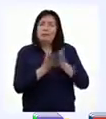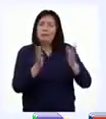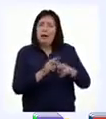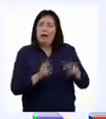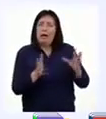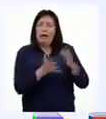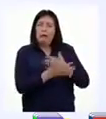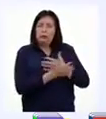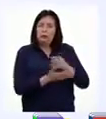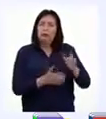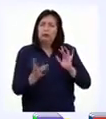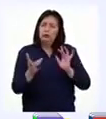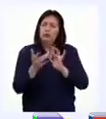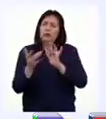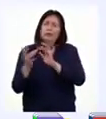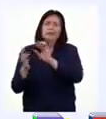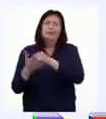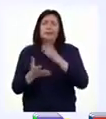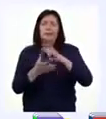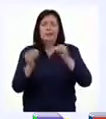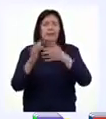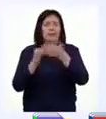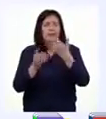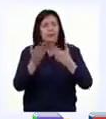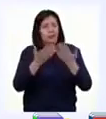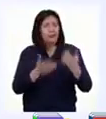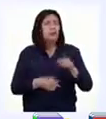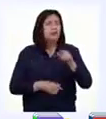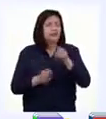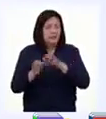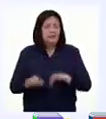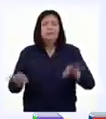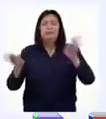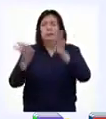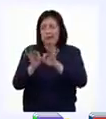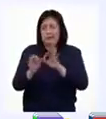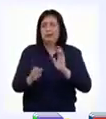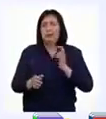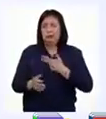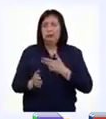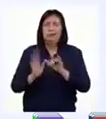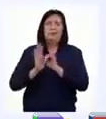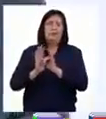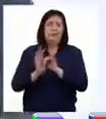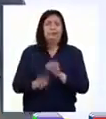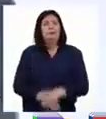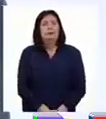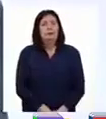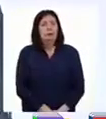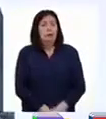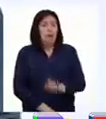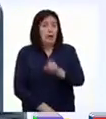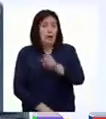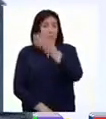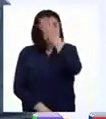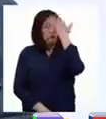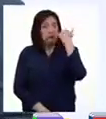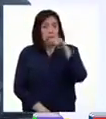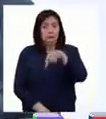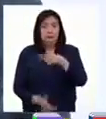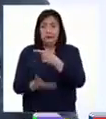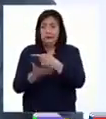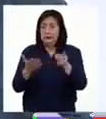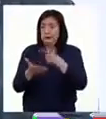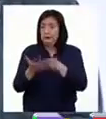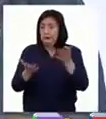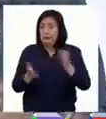familia nos conectan con nuestra historia y son parte importante de nuestra identidad. No olvidemos que durante esta